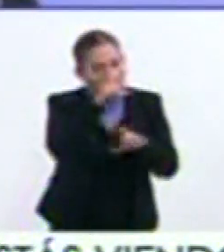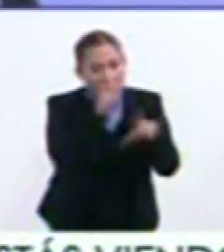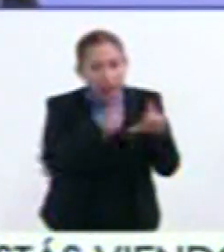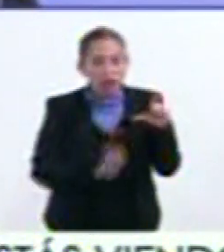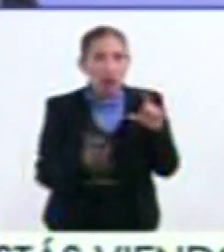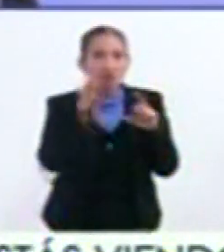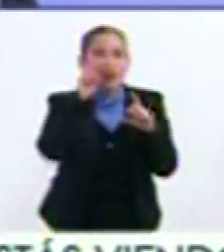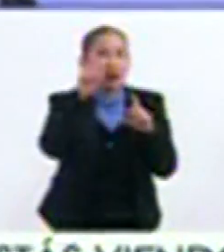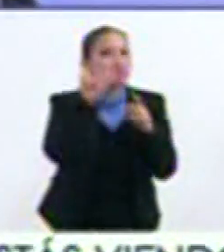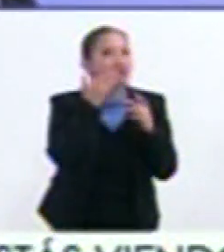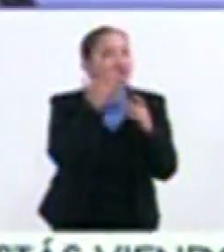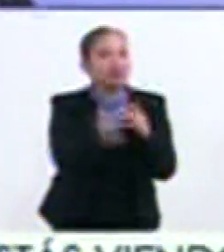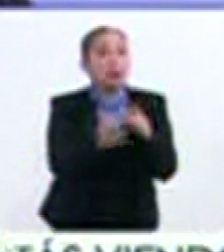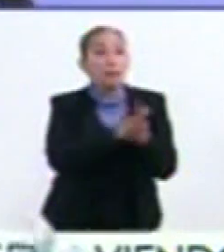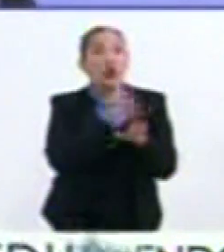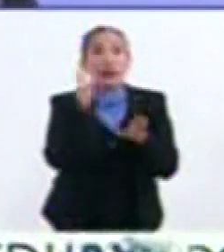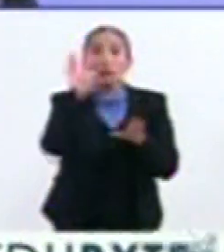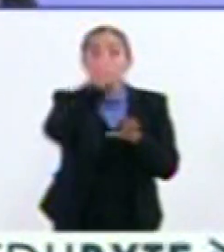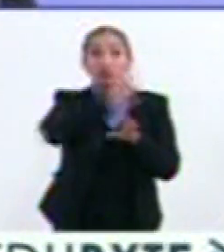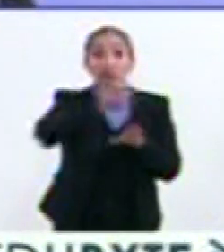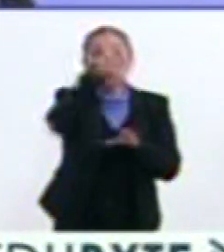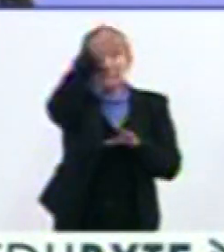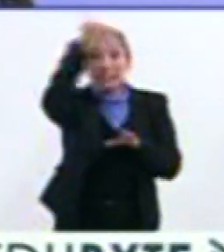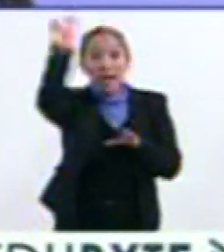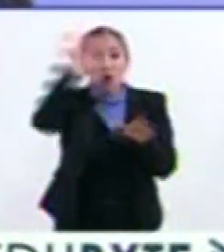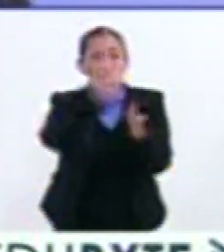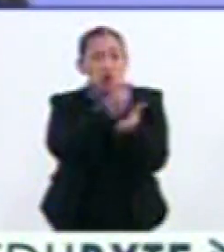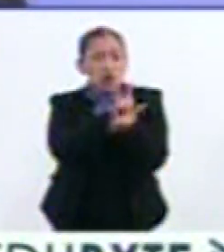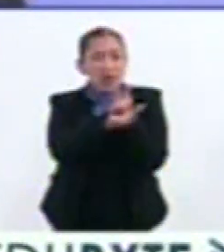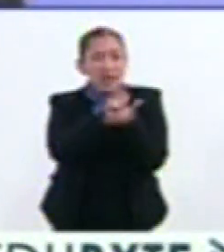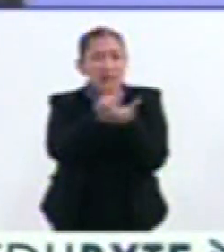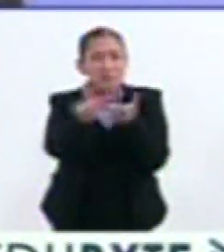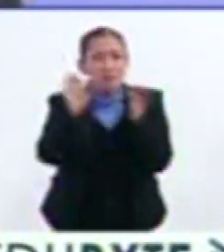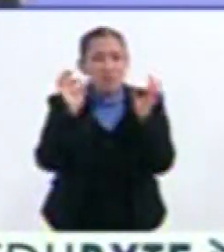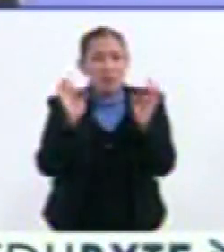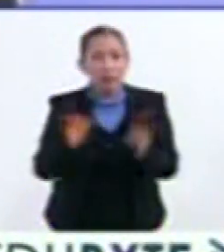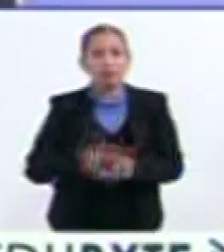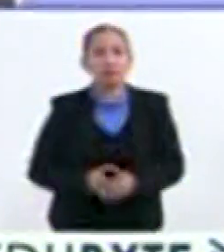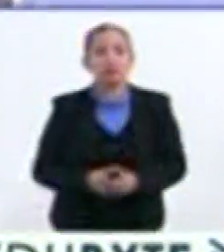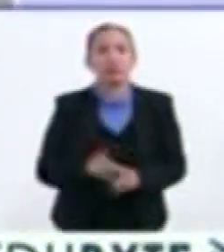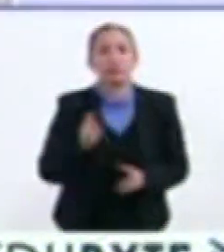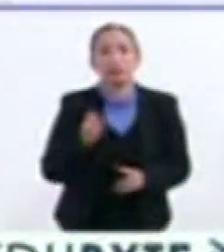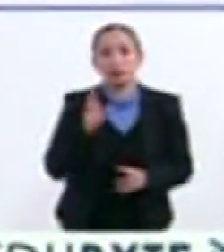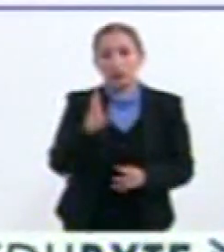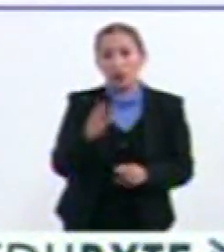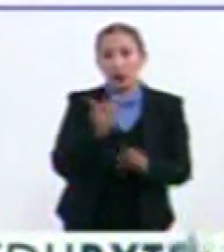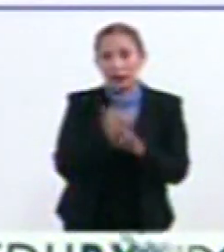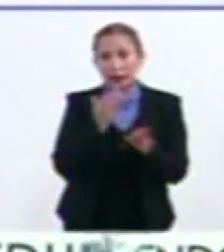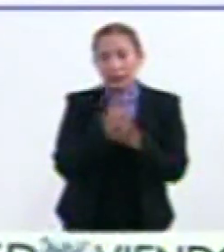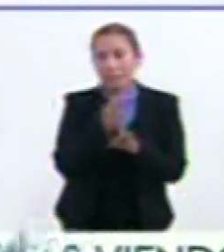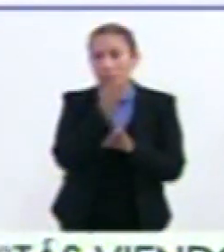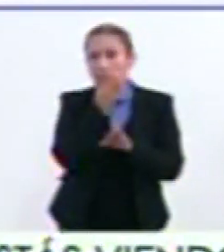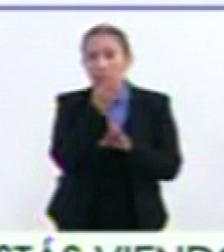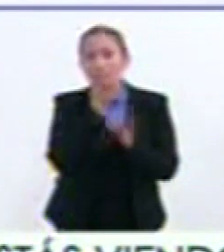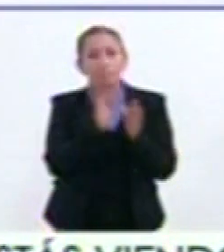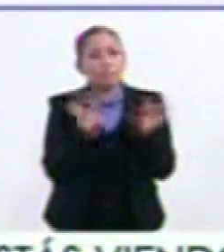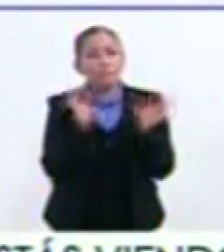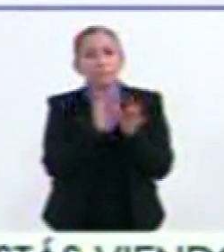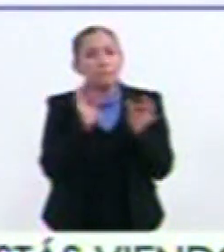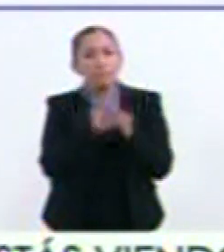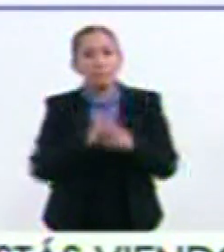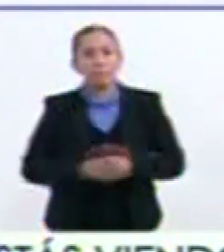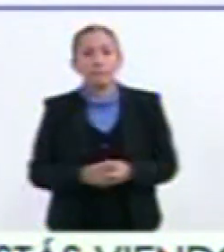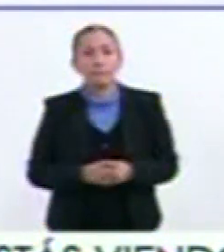Lo pudo ver muy bien Porque las condiciones Atmosféricas Fueron muy favorables Doctor En este minuto Que nos queda Cuéntenos